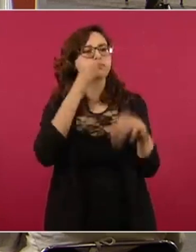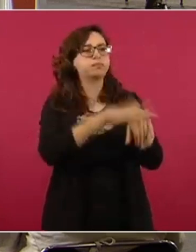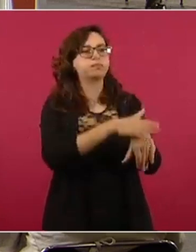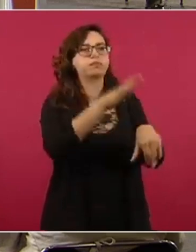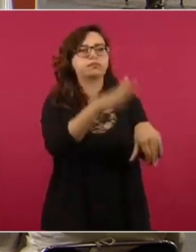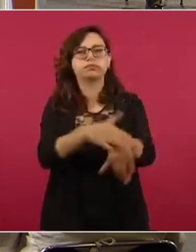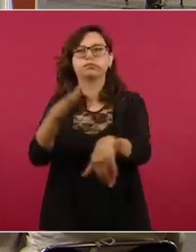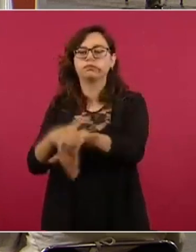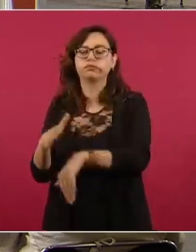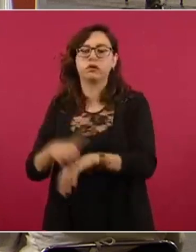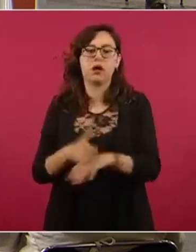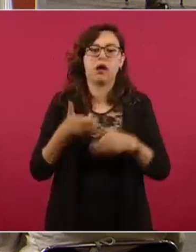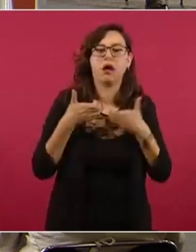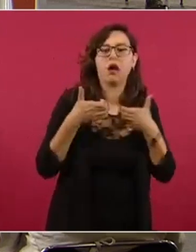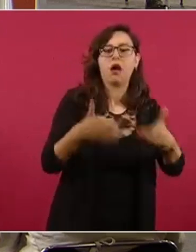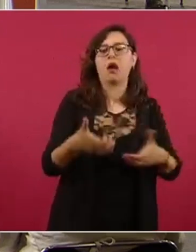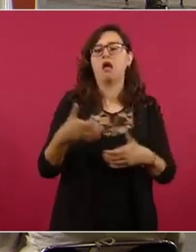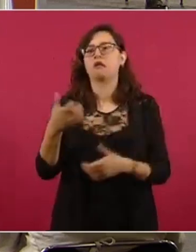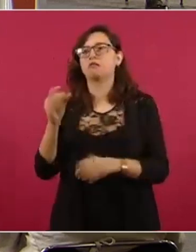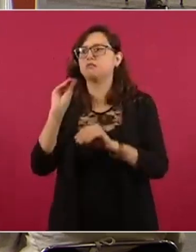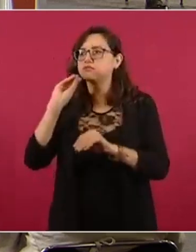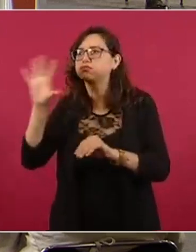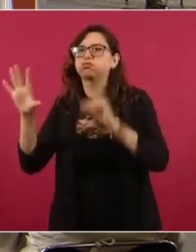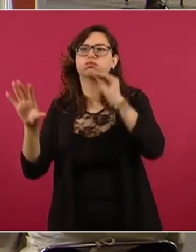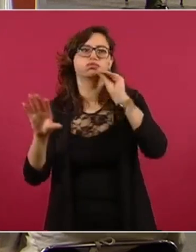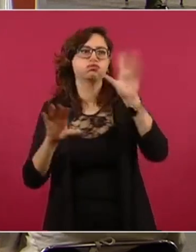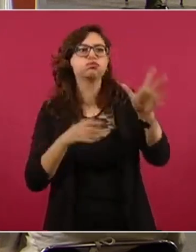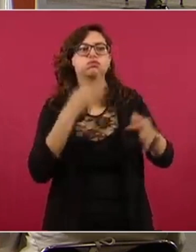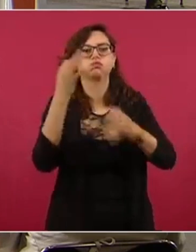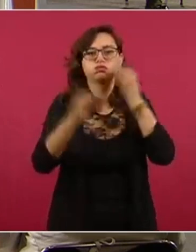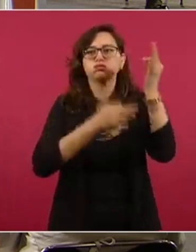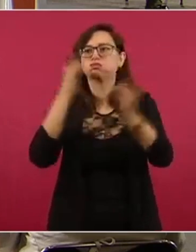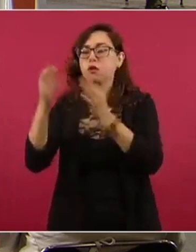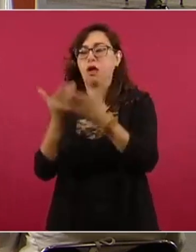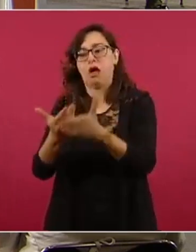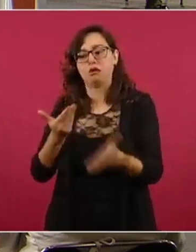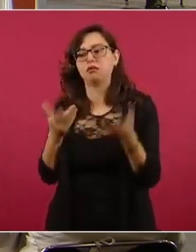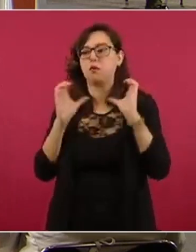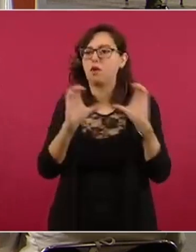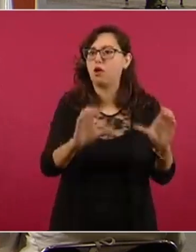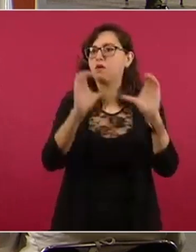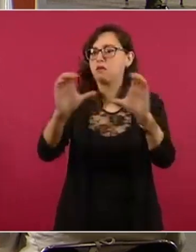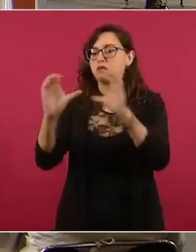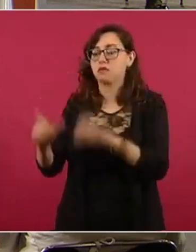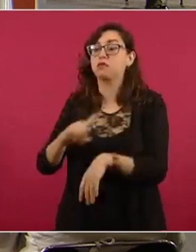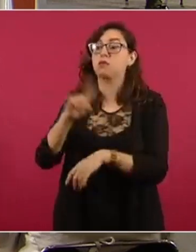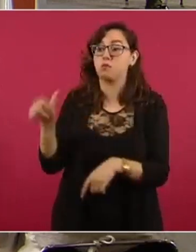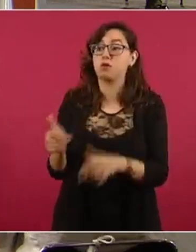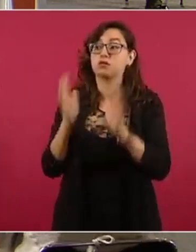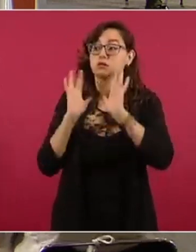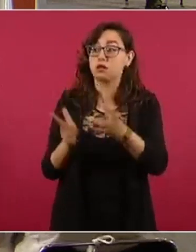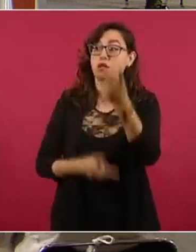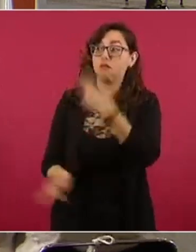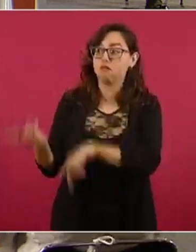precautorias y también al momento de llegar el huracán, las medidas que tenían que hacer. He de reconocer, señor